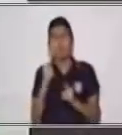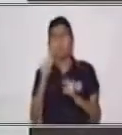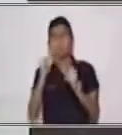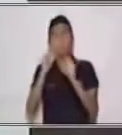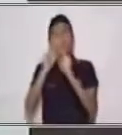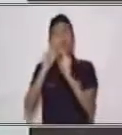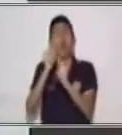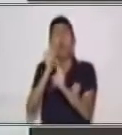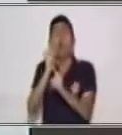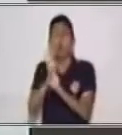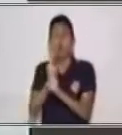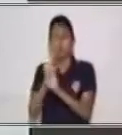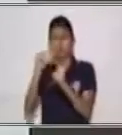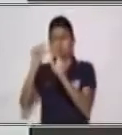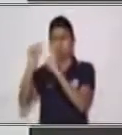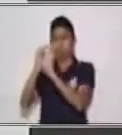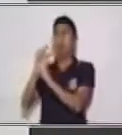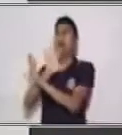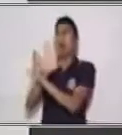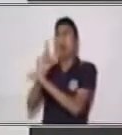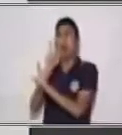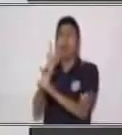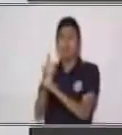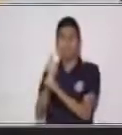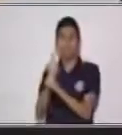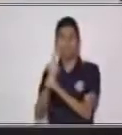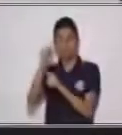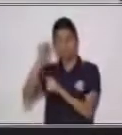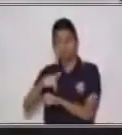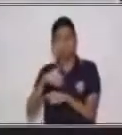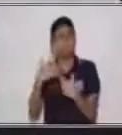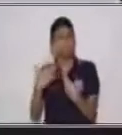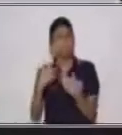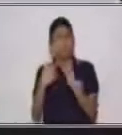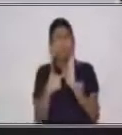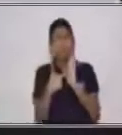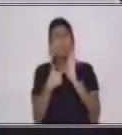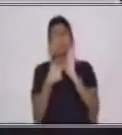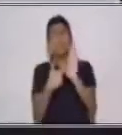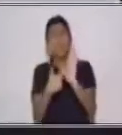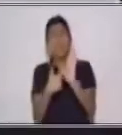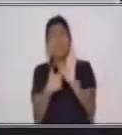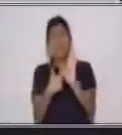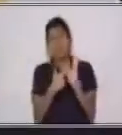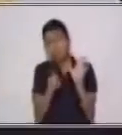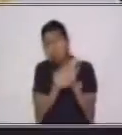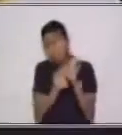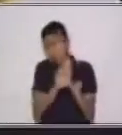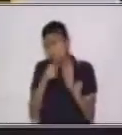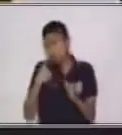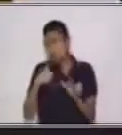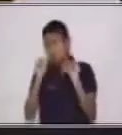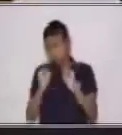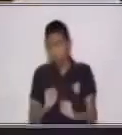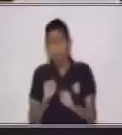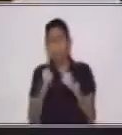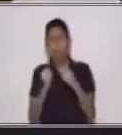Bueno, ahora te voy a mostrar algo más que yo hago con mi abuelo Pedro.